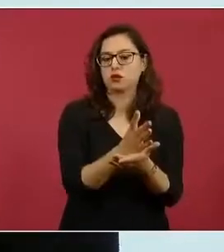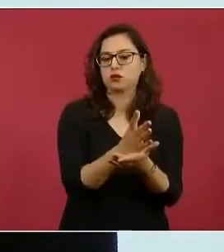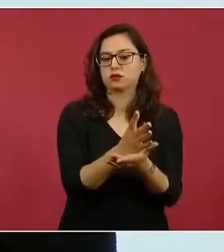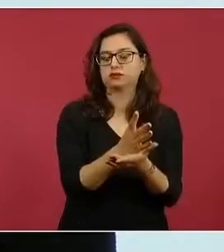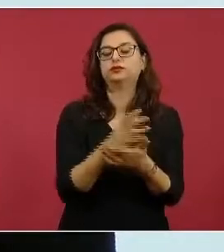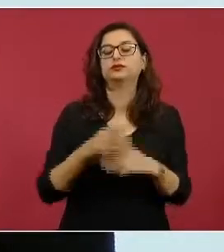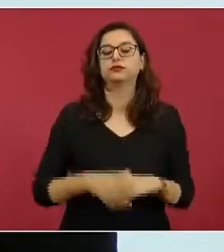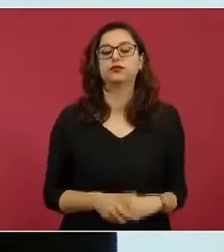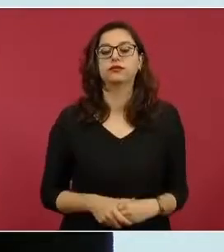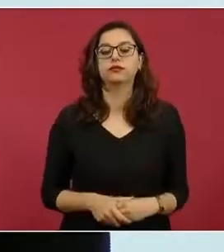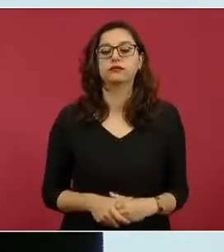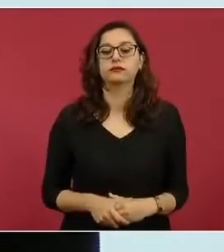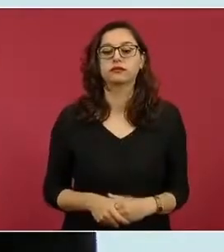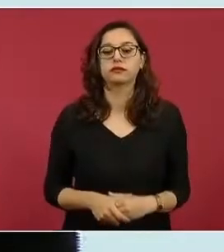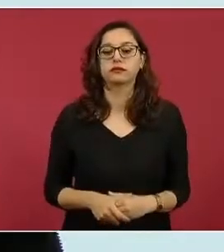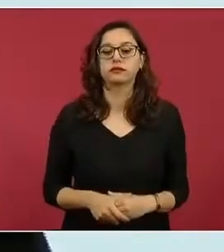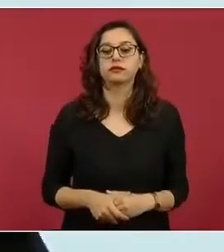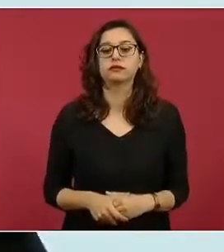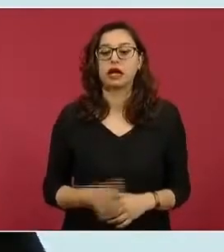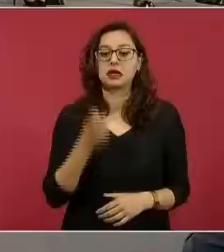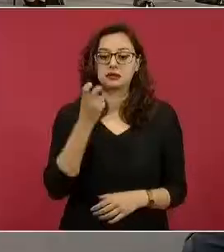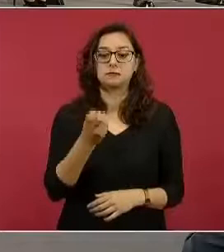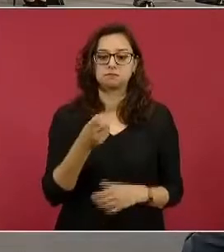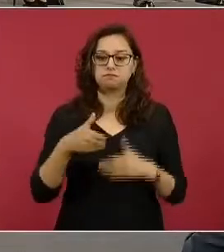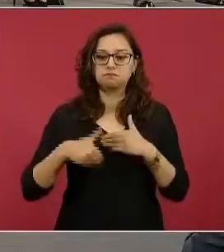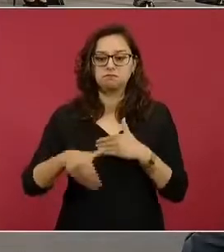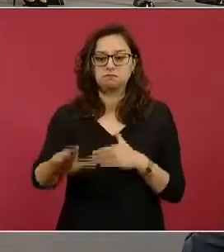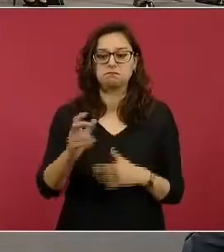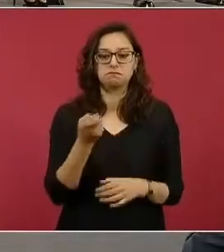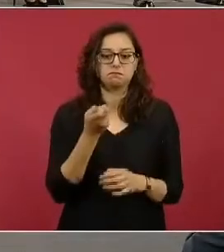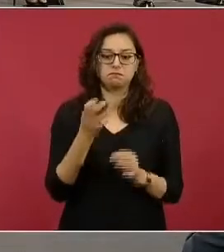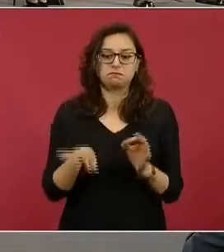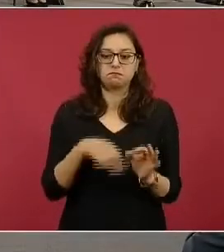Estamos ahí, señor presidente, sería cuanto. Muchas gracias.